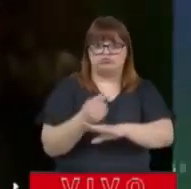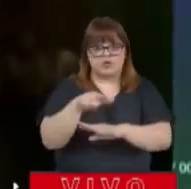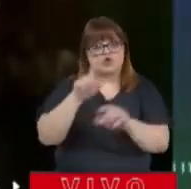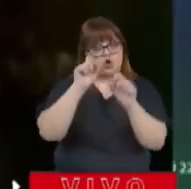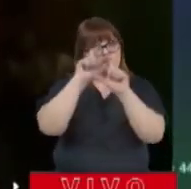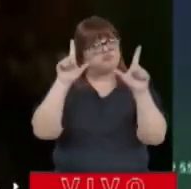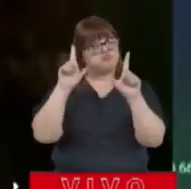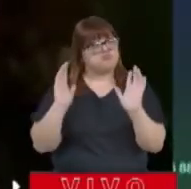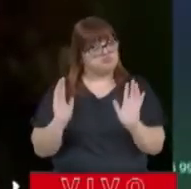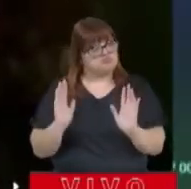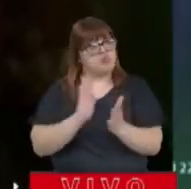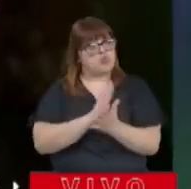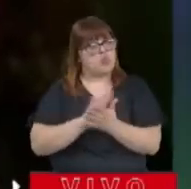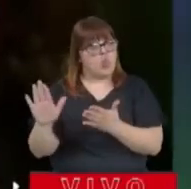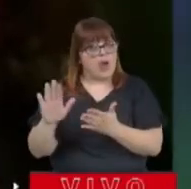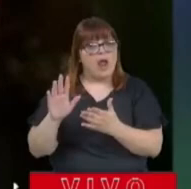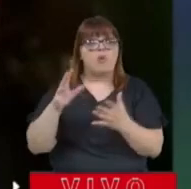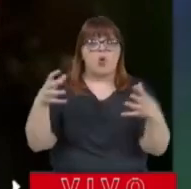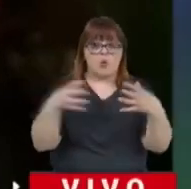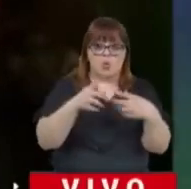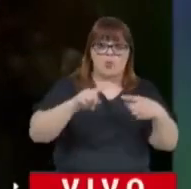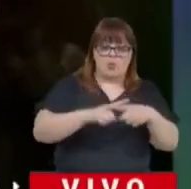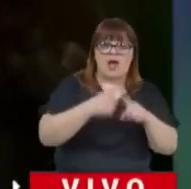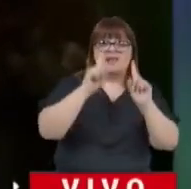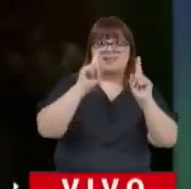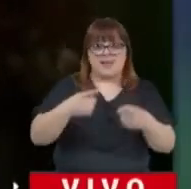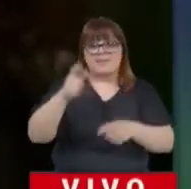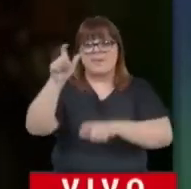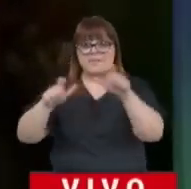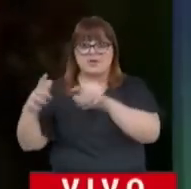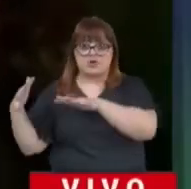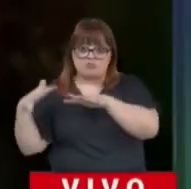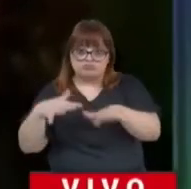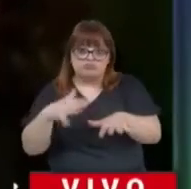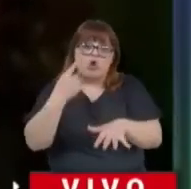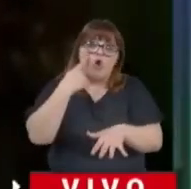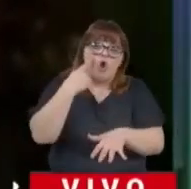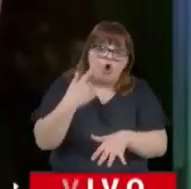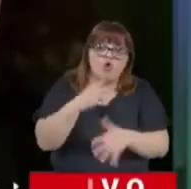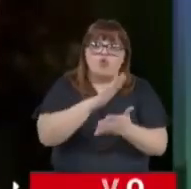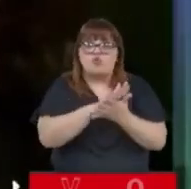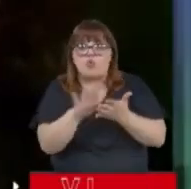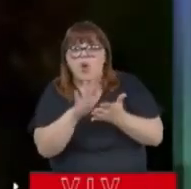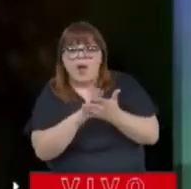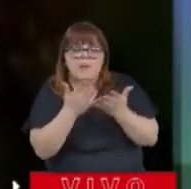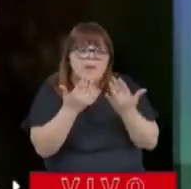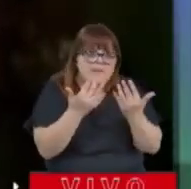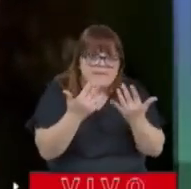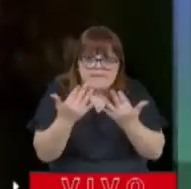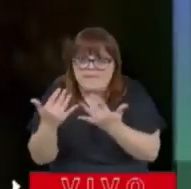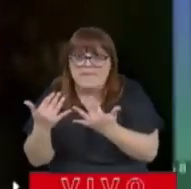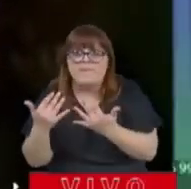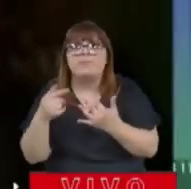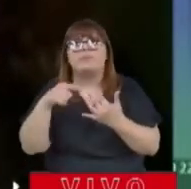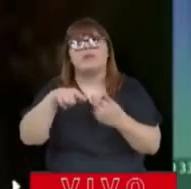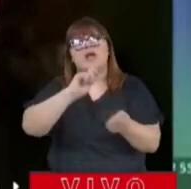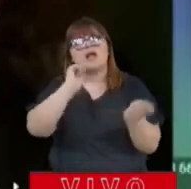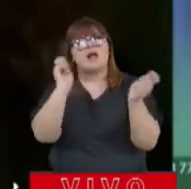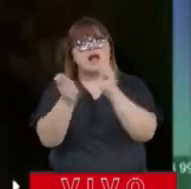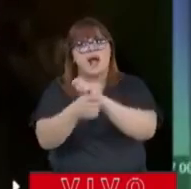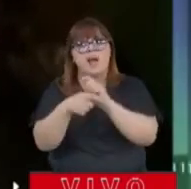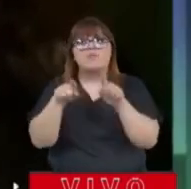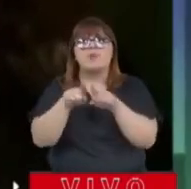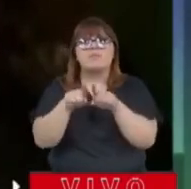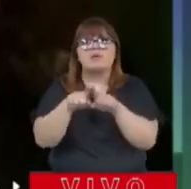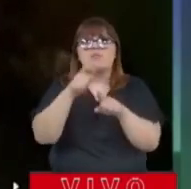algo muy novedoso para el partido y para toda la gente y para que también se los conozca y esto va a ser un cambio sobre